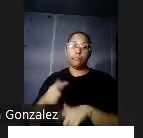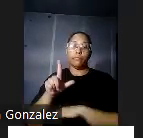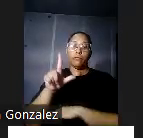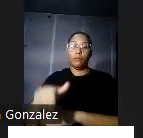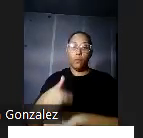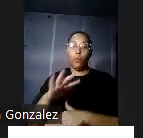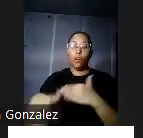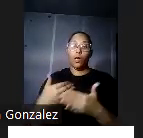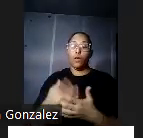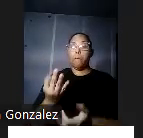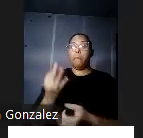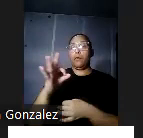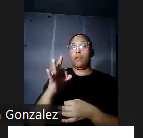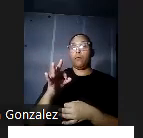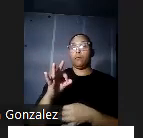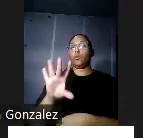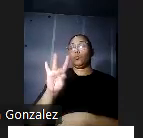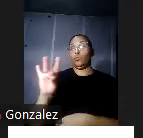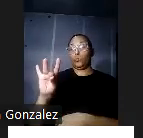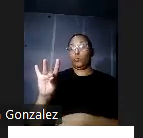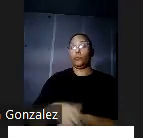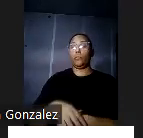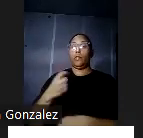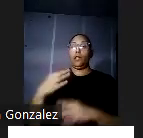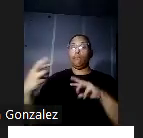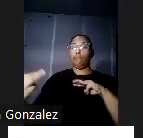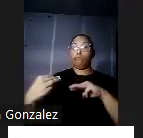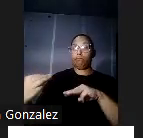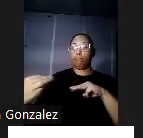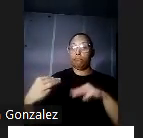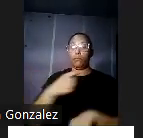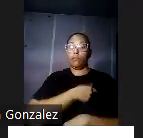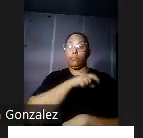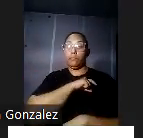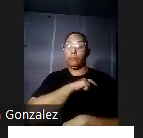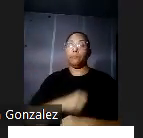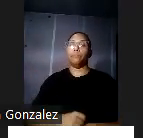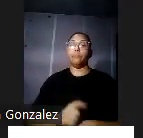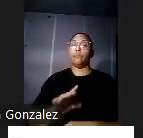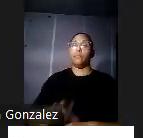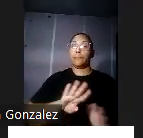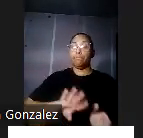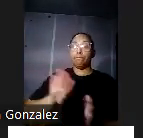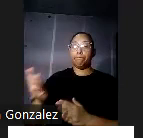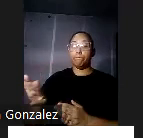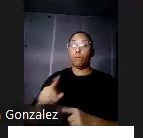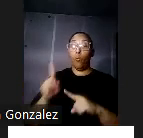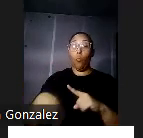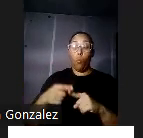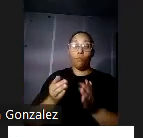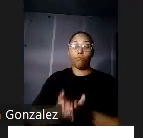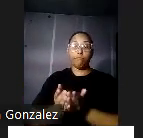1898 durante la guerra hispanoamericana. Después que las fuerzas de ocupación desembarcaron en Guánica